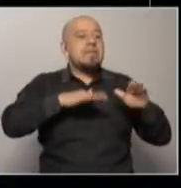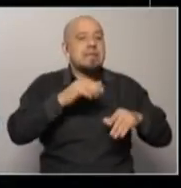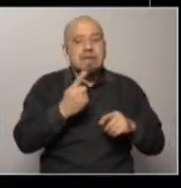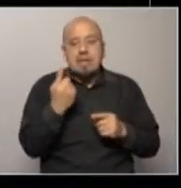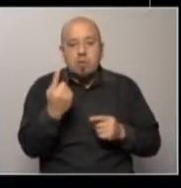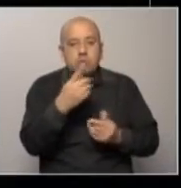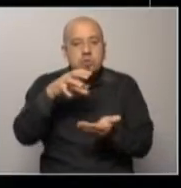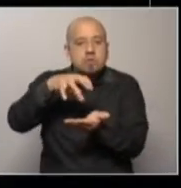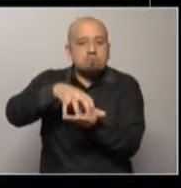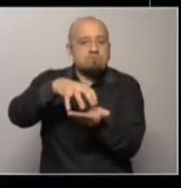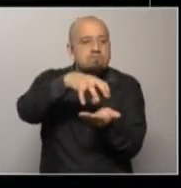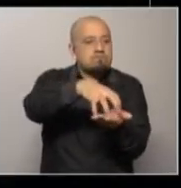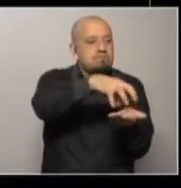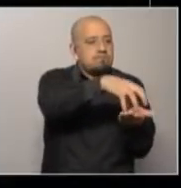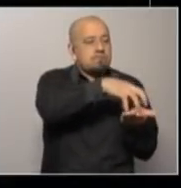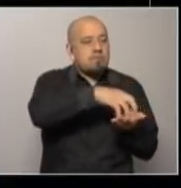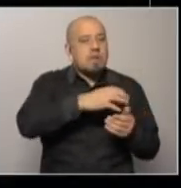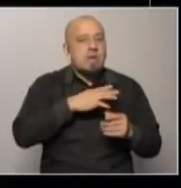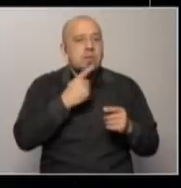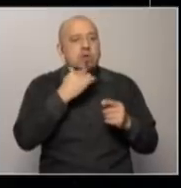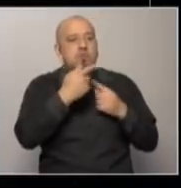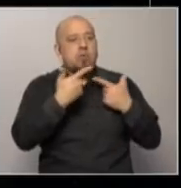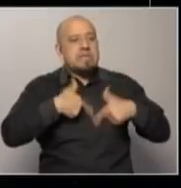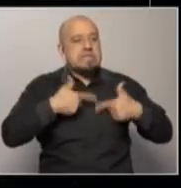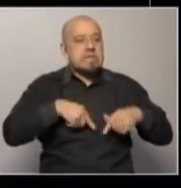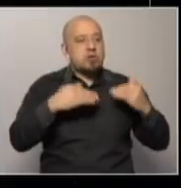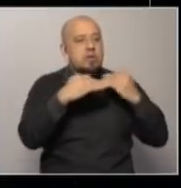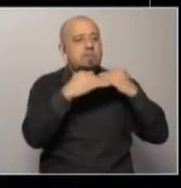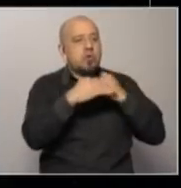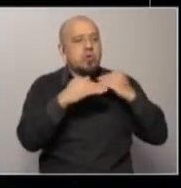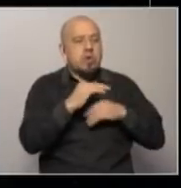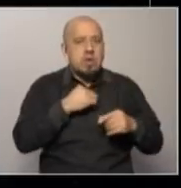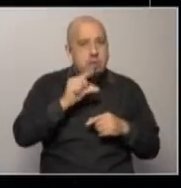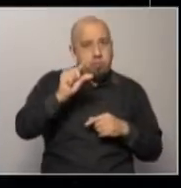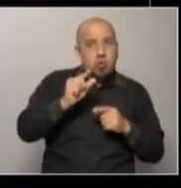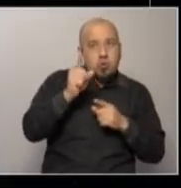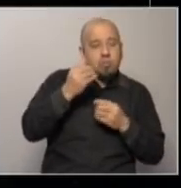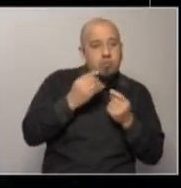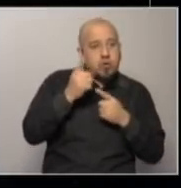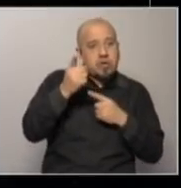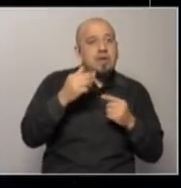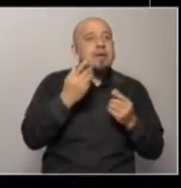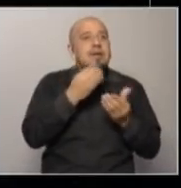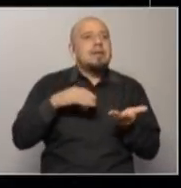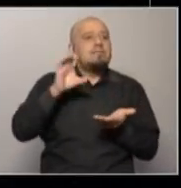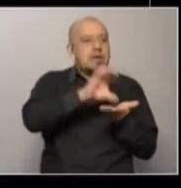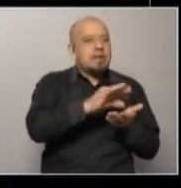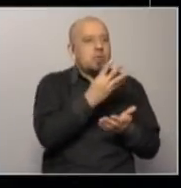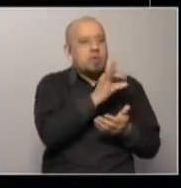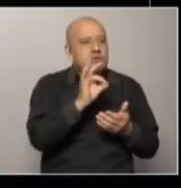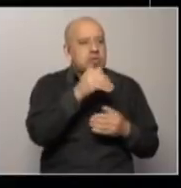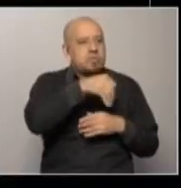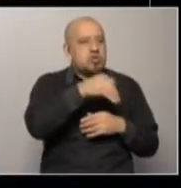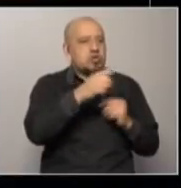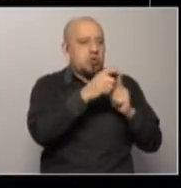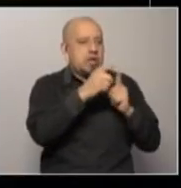organismos hay organismos que son muy en el Ministerio de Transporte no en el Ministerio de Transporte es muy poco porque invierte 400 millones de dólares por